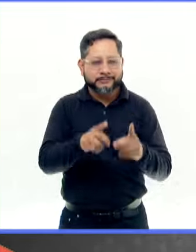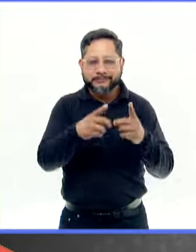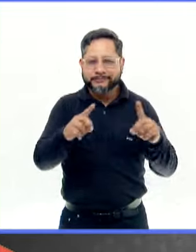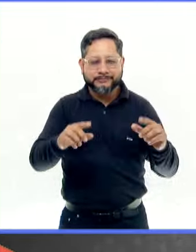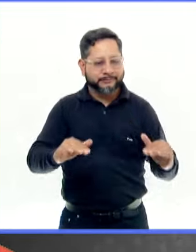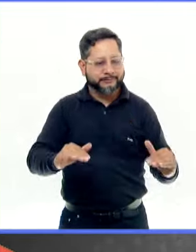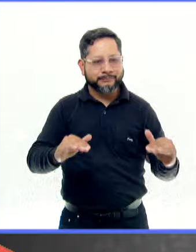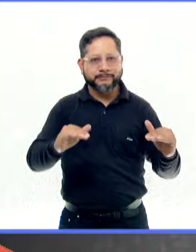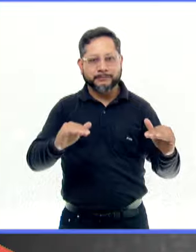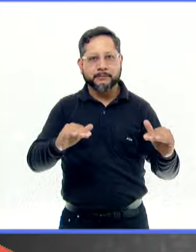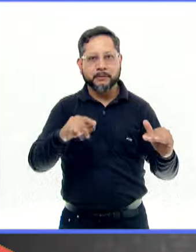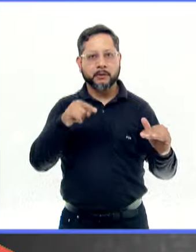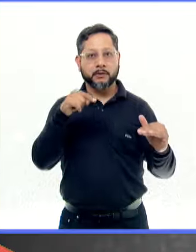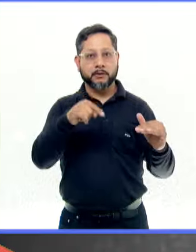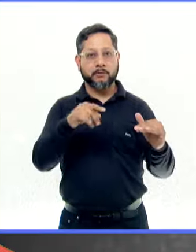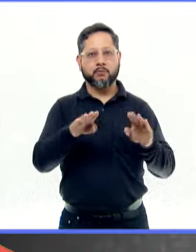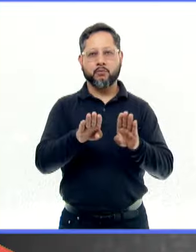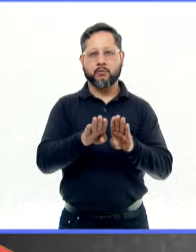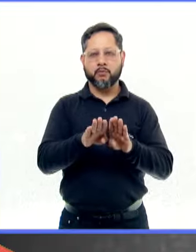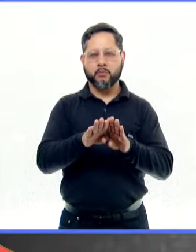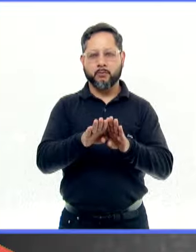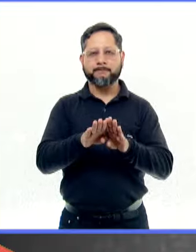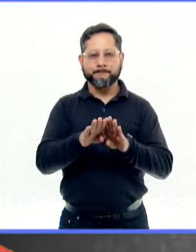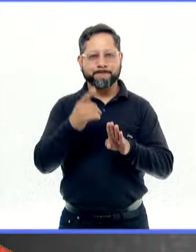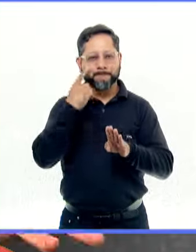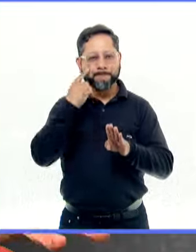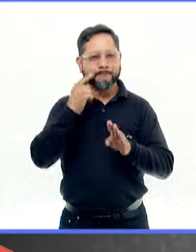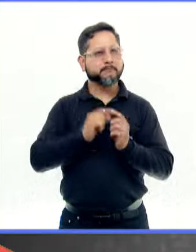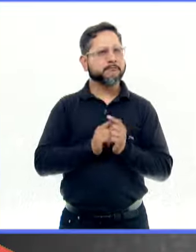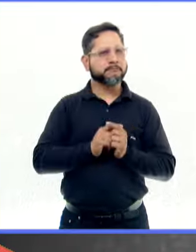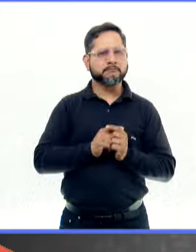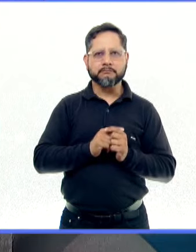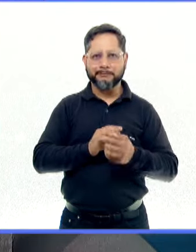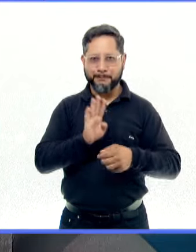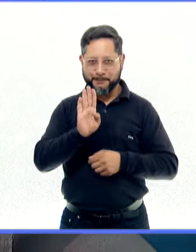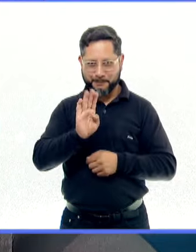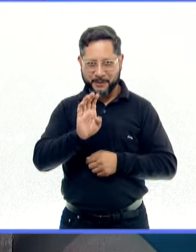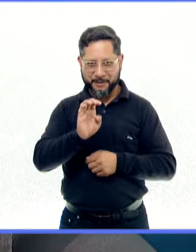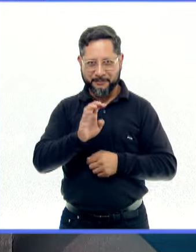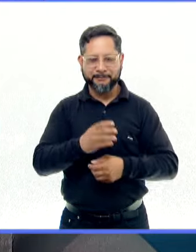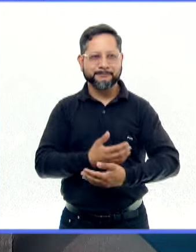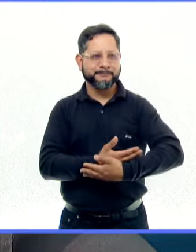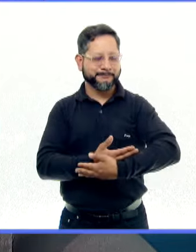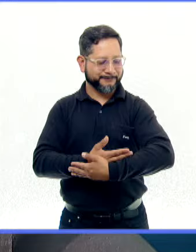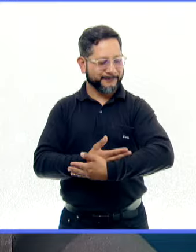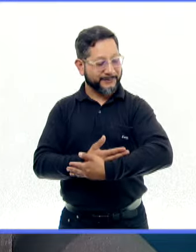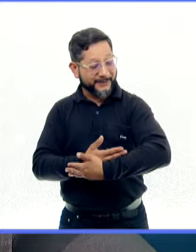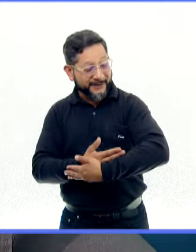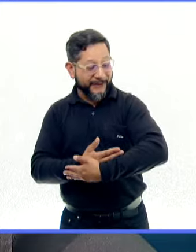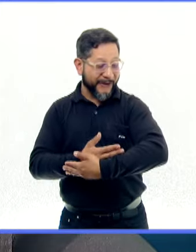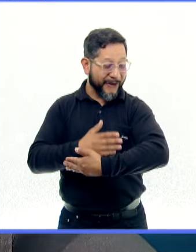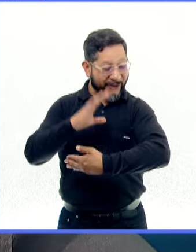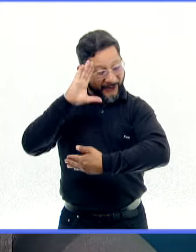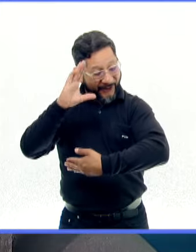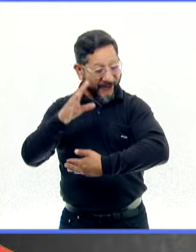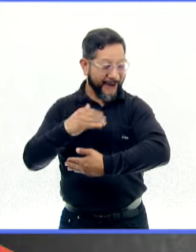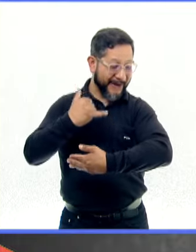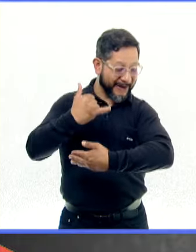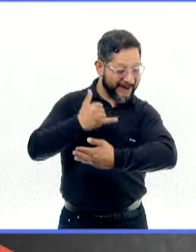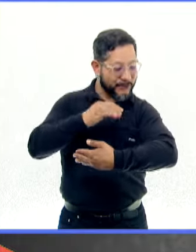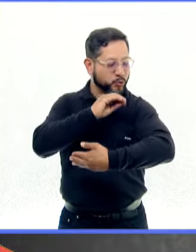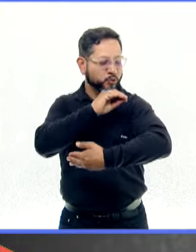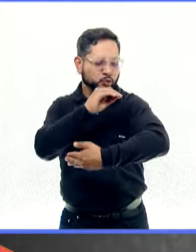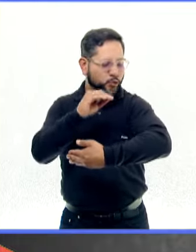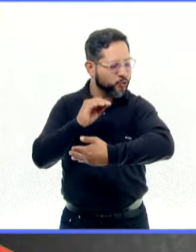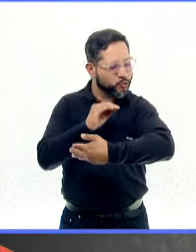dificultades en esta reciprocidad social. Cuando tenemos a un bebé, que le sonreímos y hacemos estos juegos, pues a